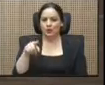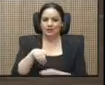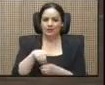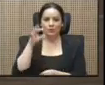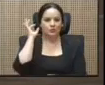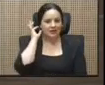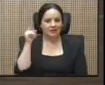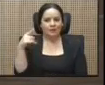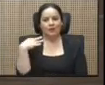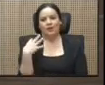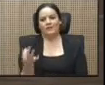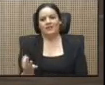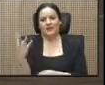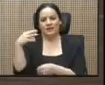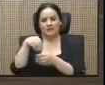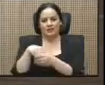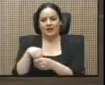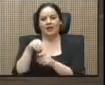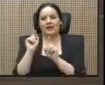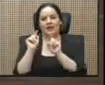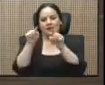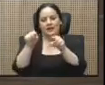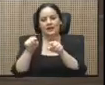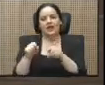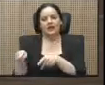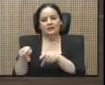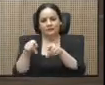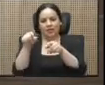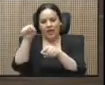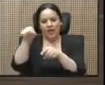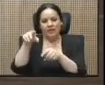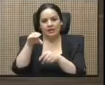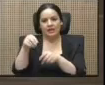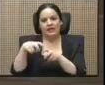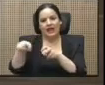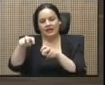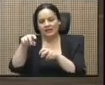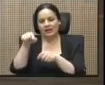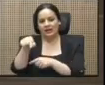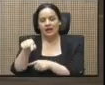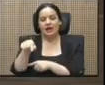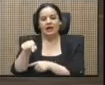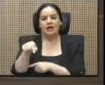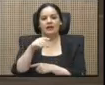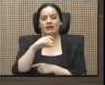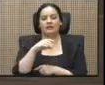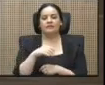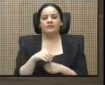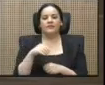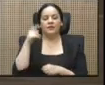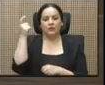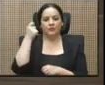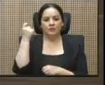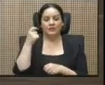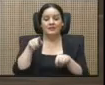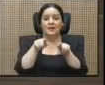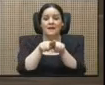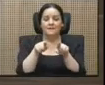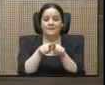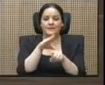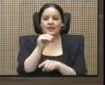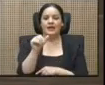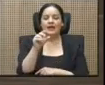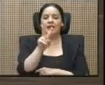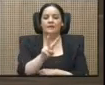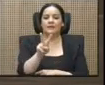tomarme en esa gira. Además de eso, el viernes 19 tenemos la Feria de